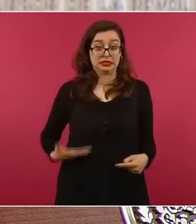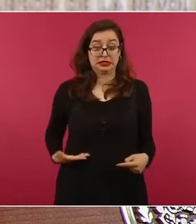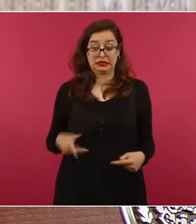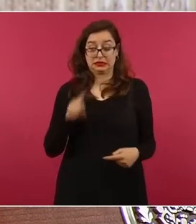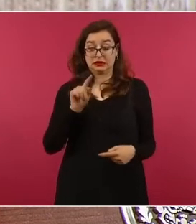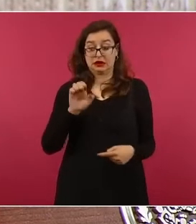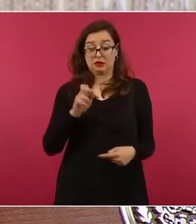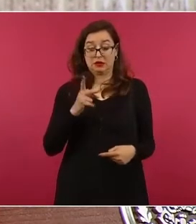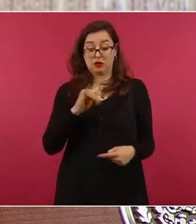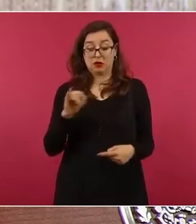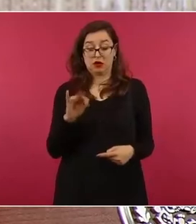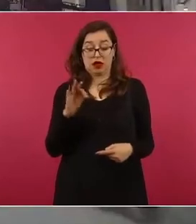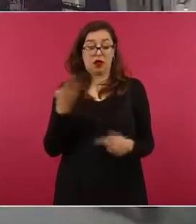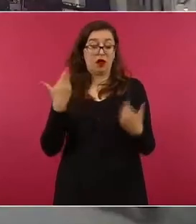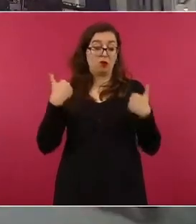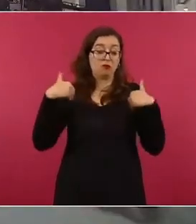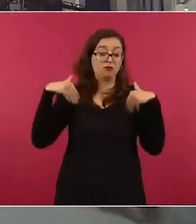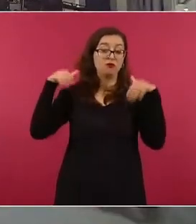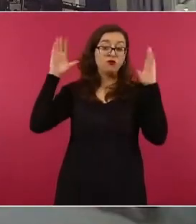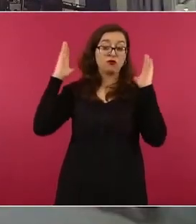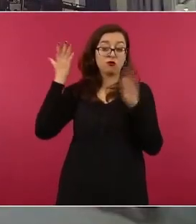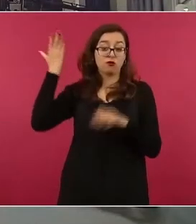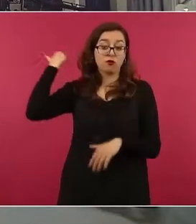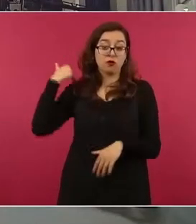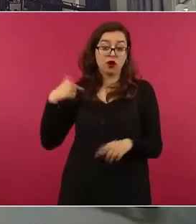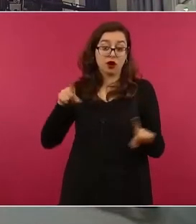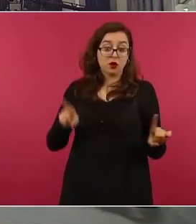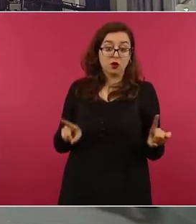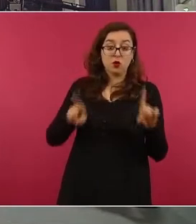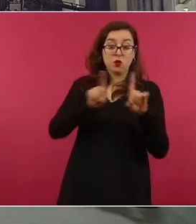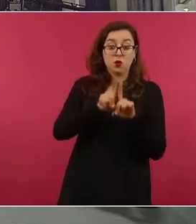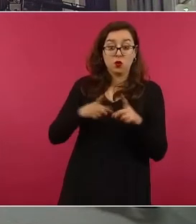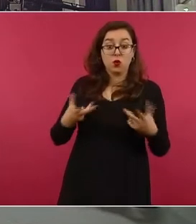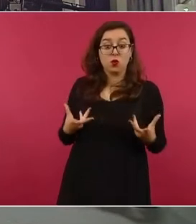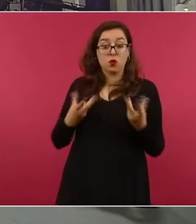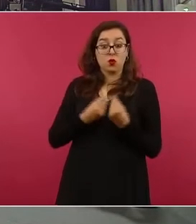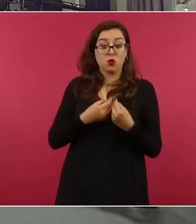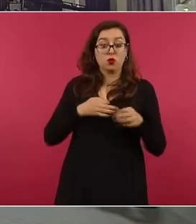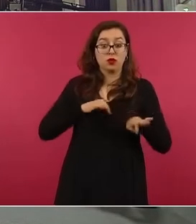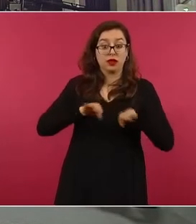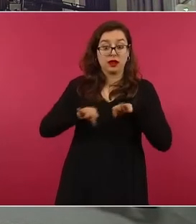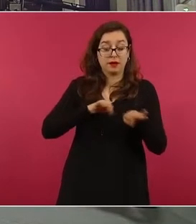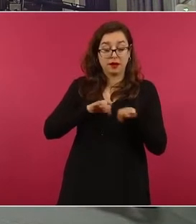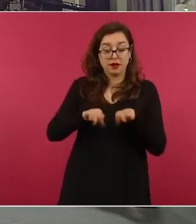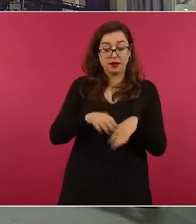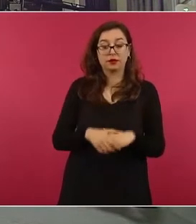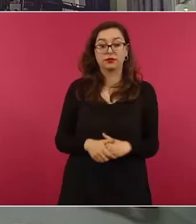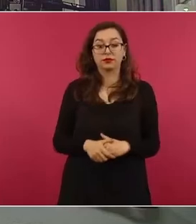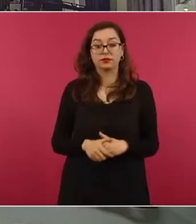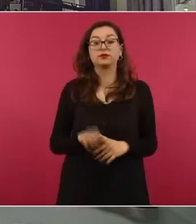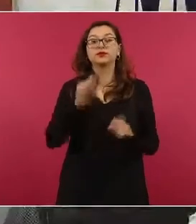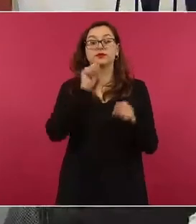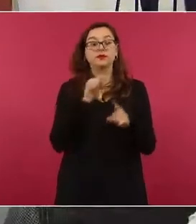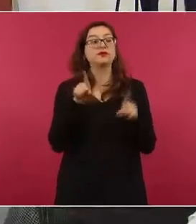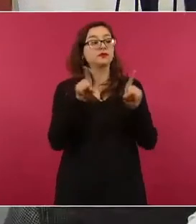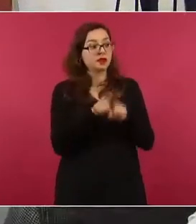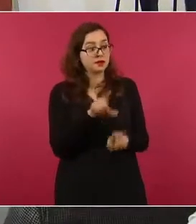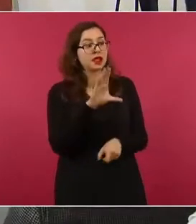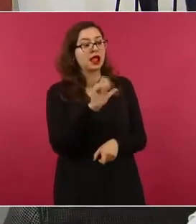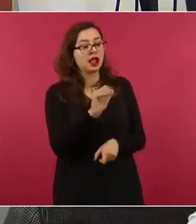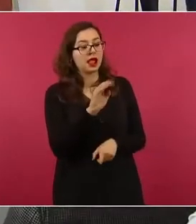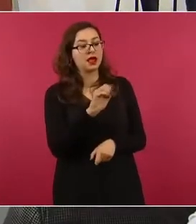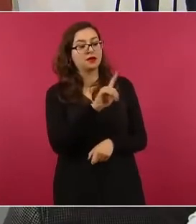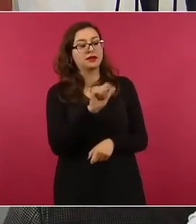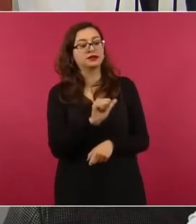¿Qué fue? Asesor, es asesor de cabeza de vaca también. Sí, entonces,